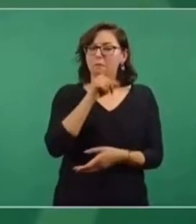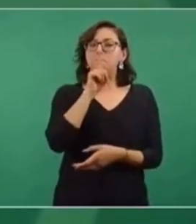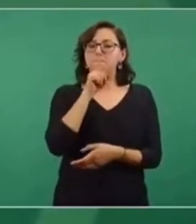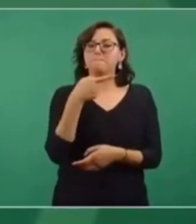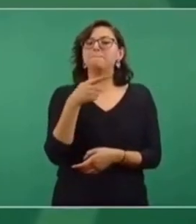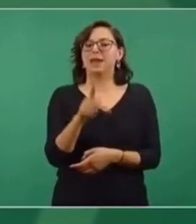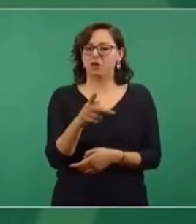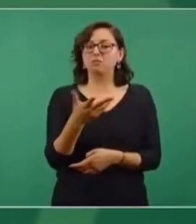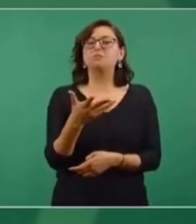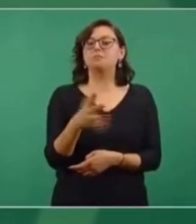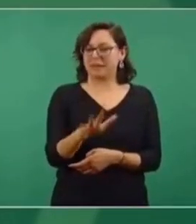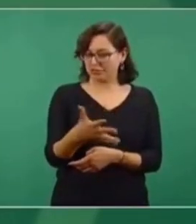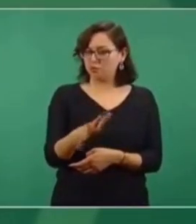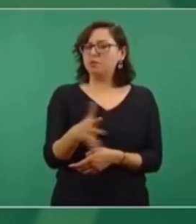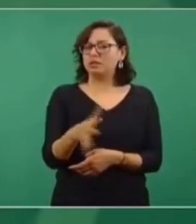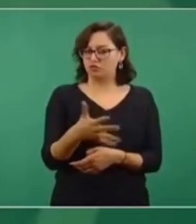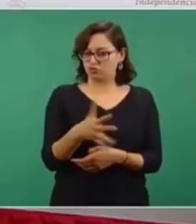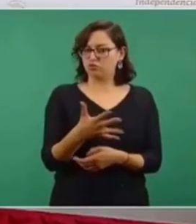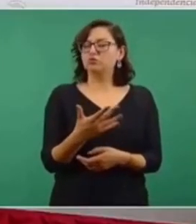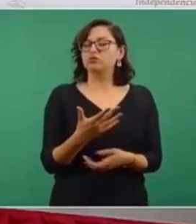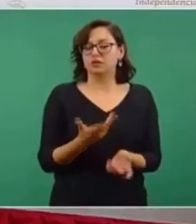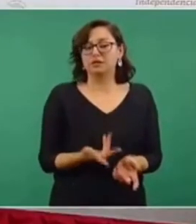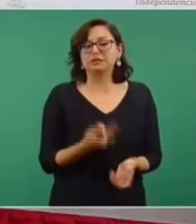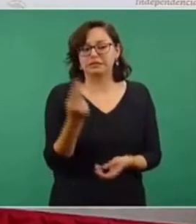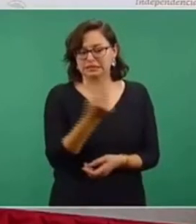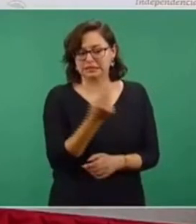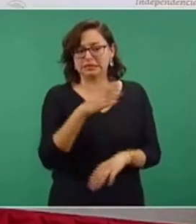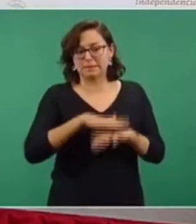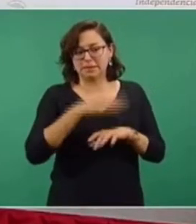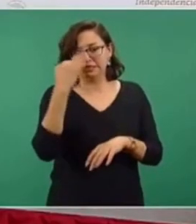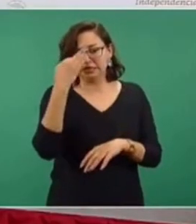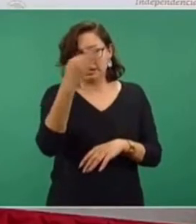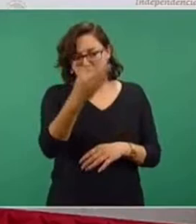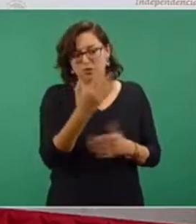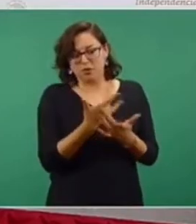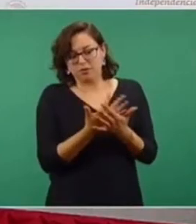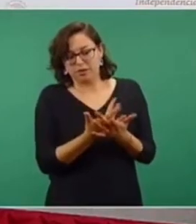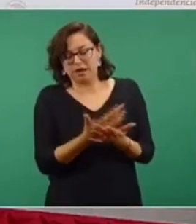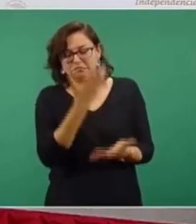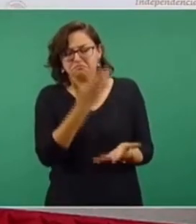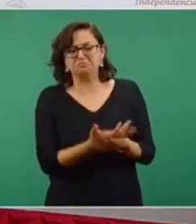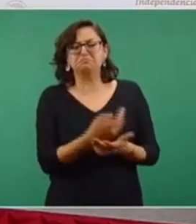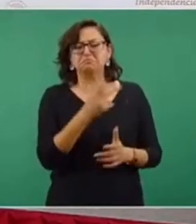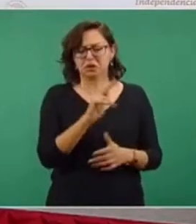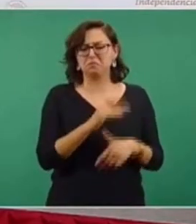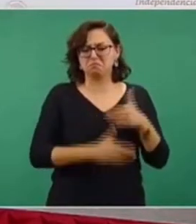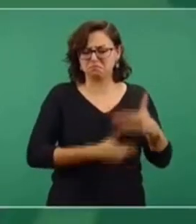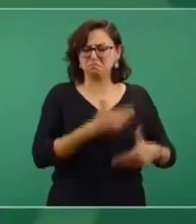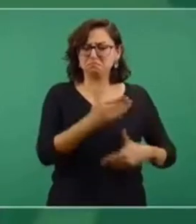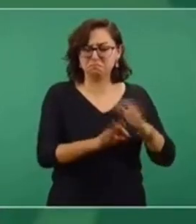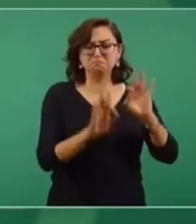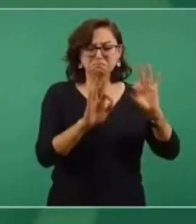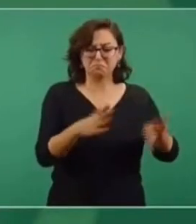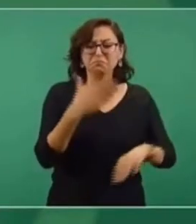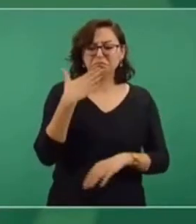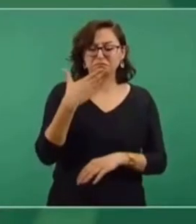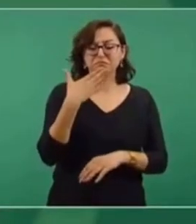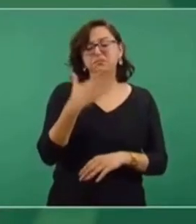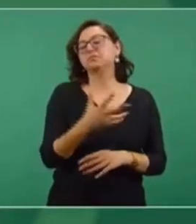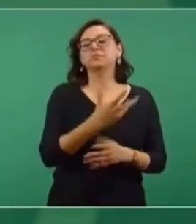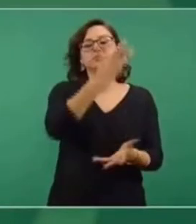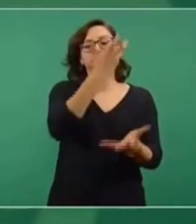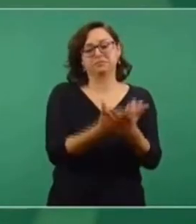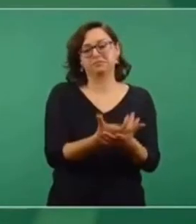tienen COVID moderado requieren más tiempo de recuperación. Entonces, está muy bien y siguiendo las indicaciones del